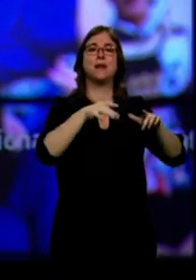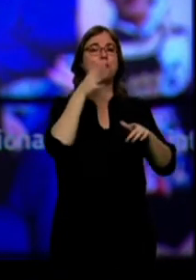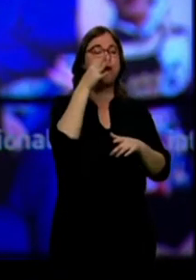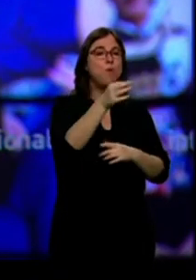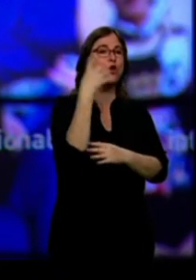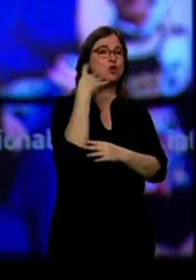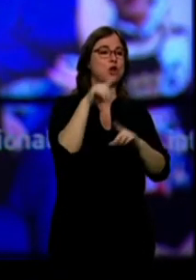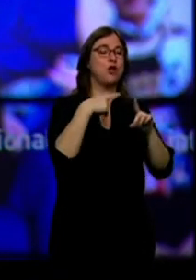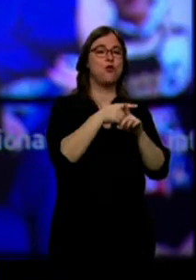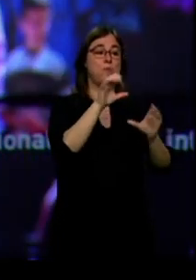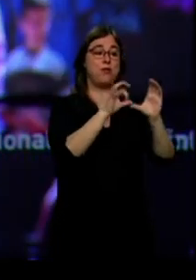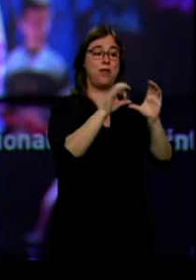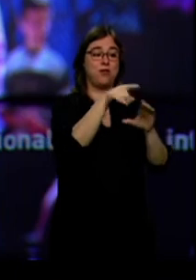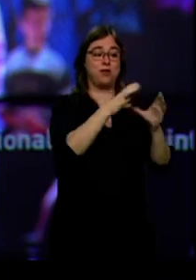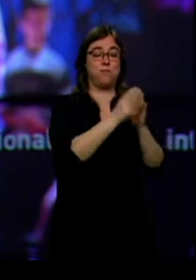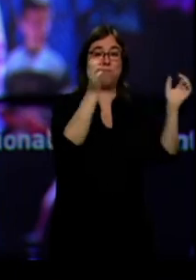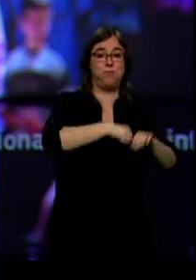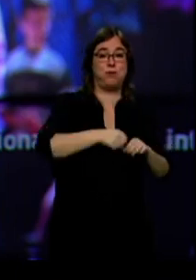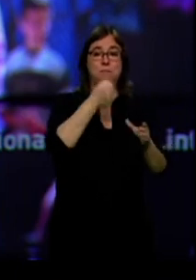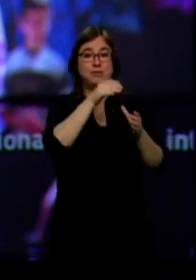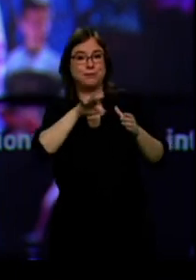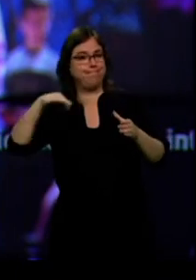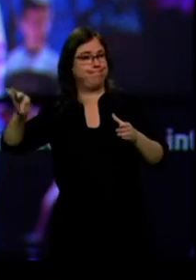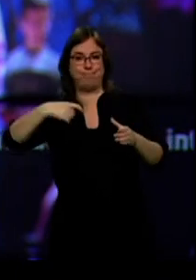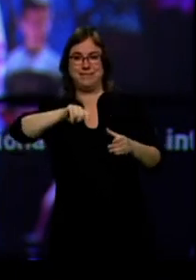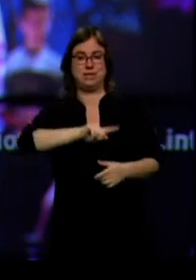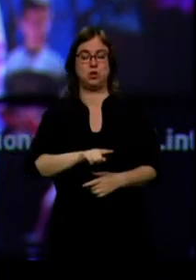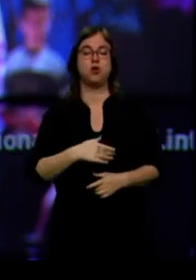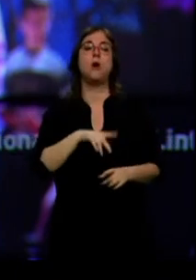Benito Serrano es ya el nuevo presidente de la institución provincial soriana.